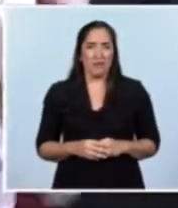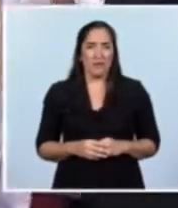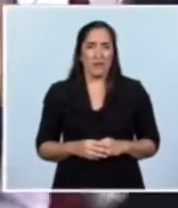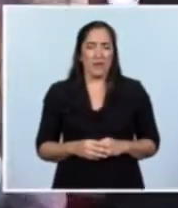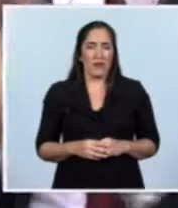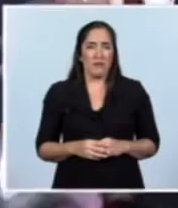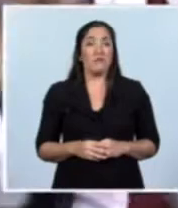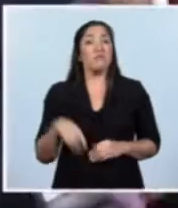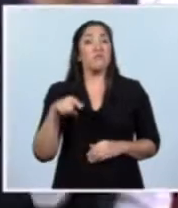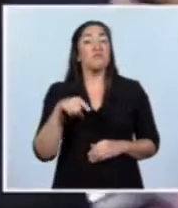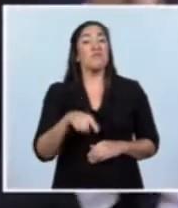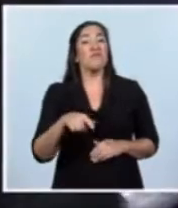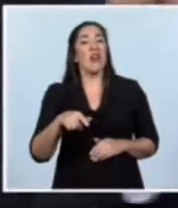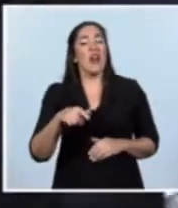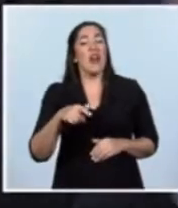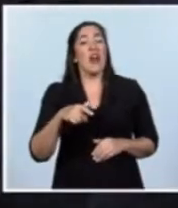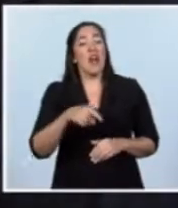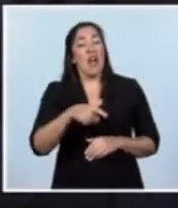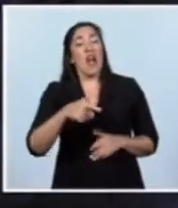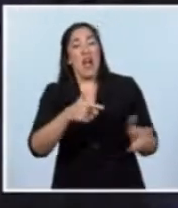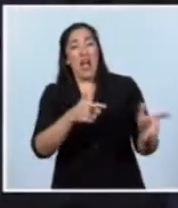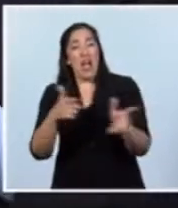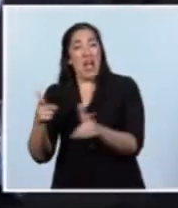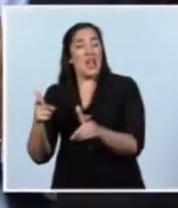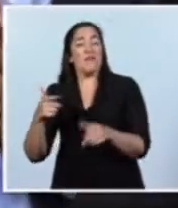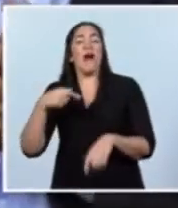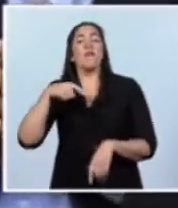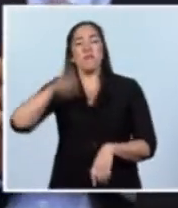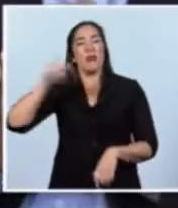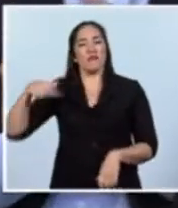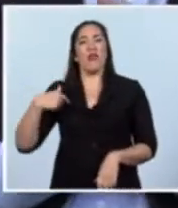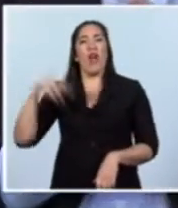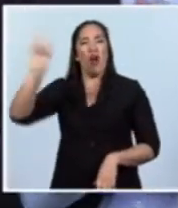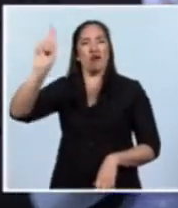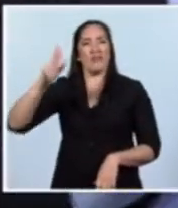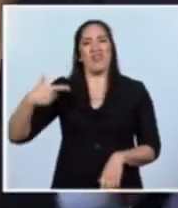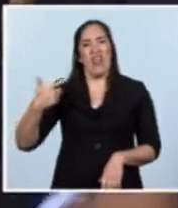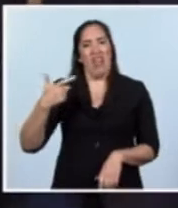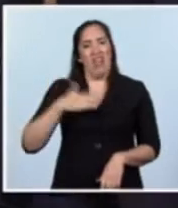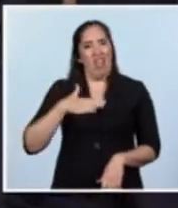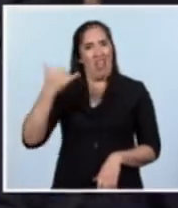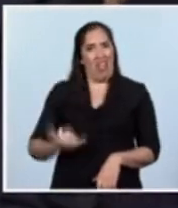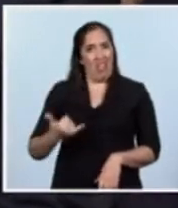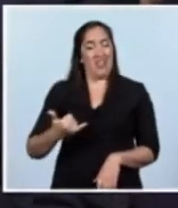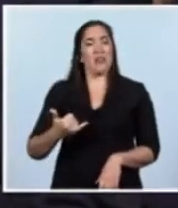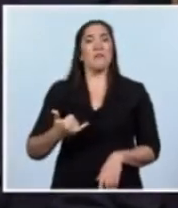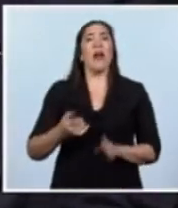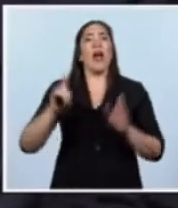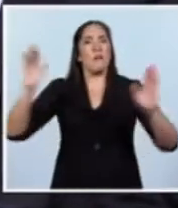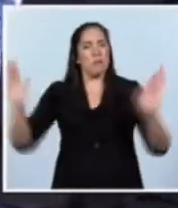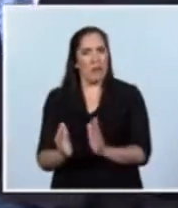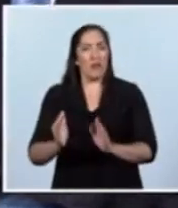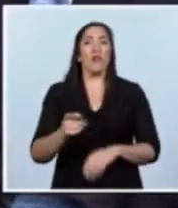La reducción de portaciones de armas también, en el año 2003